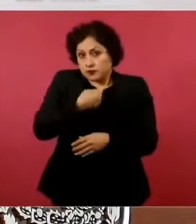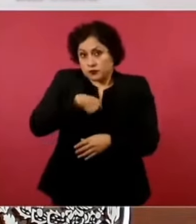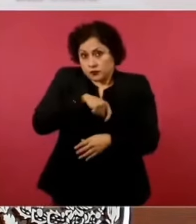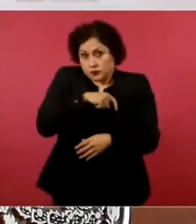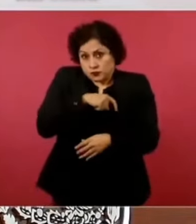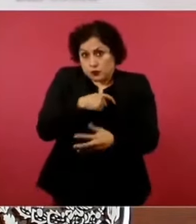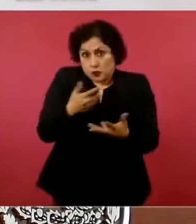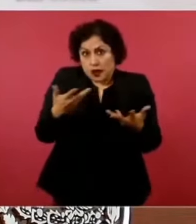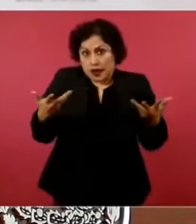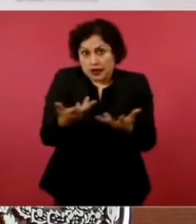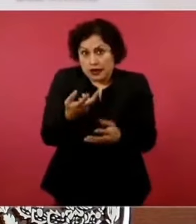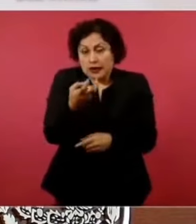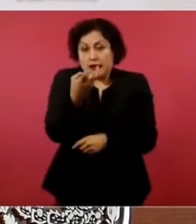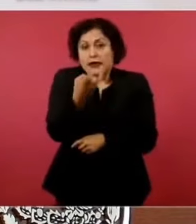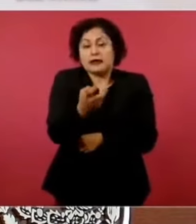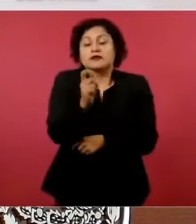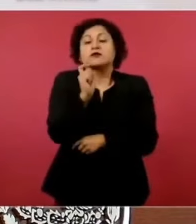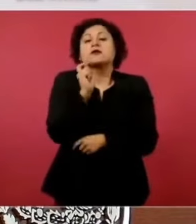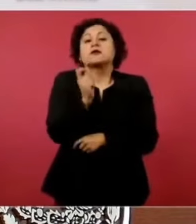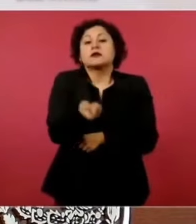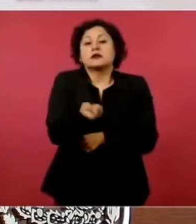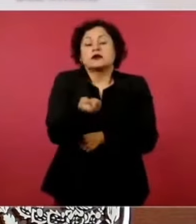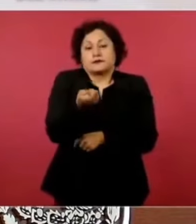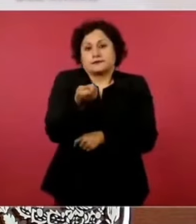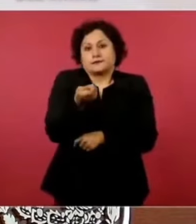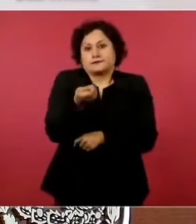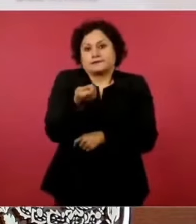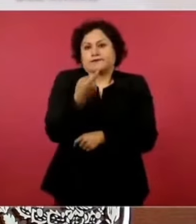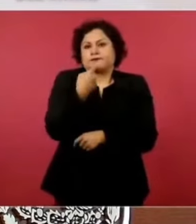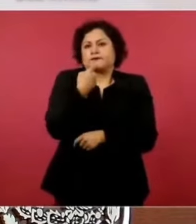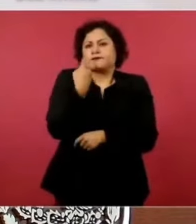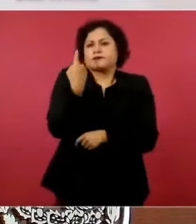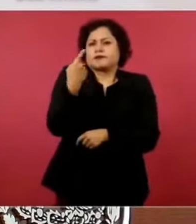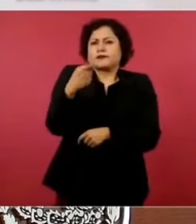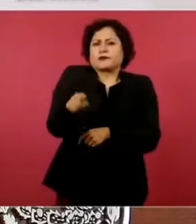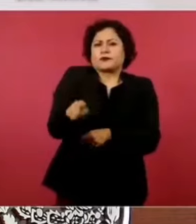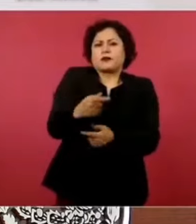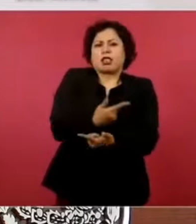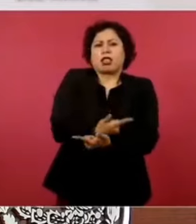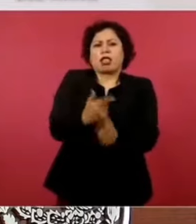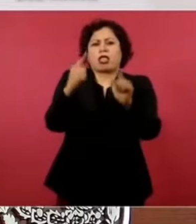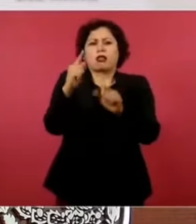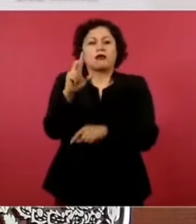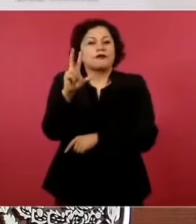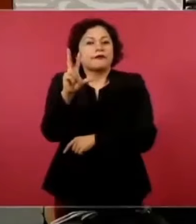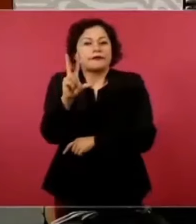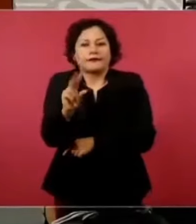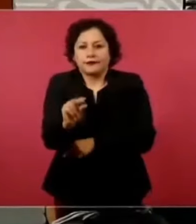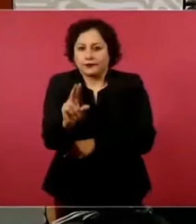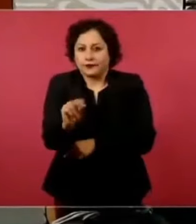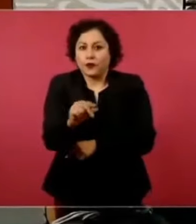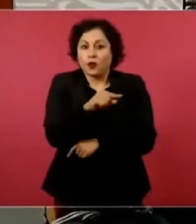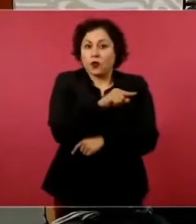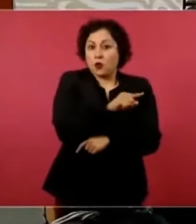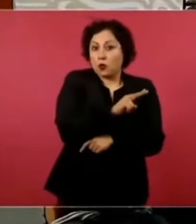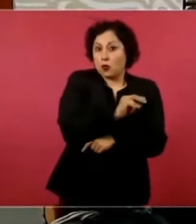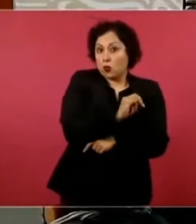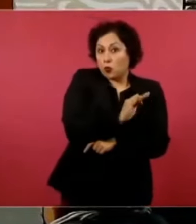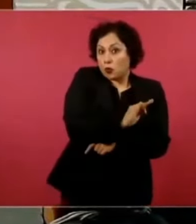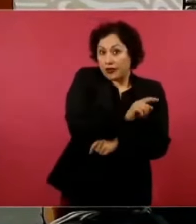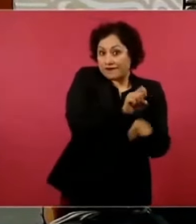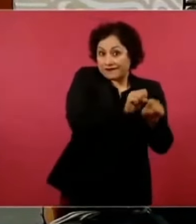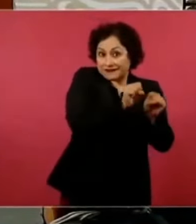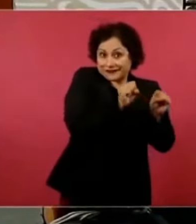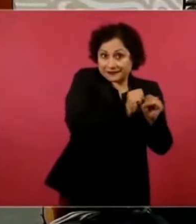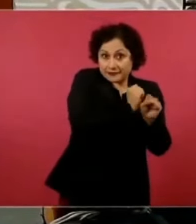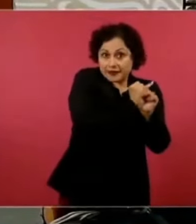La base para poder formular una denuncia tiene que ser lo que el sistema financiero le informa